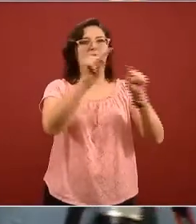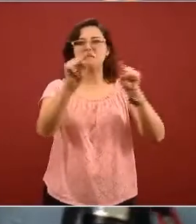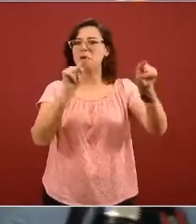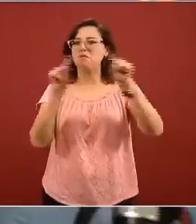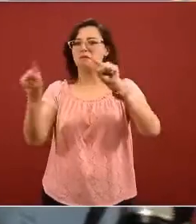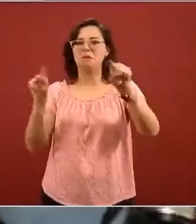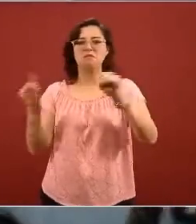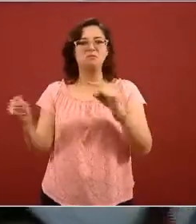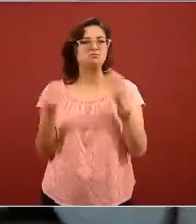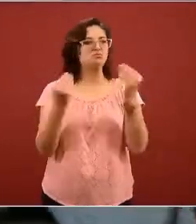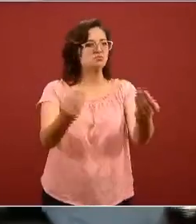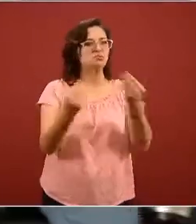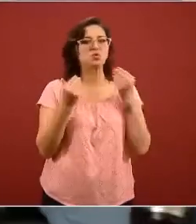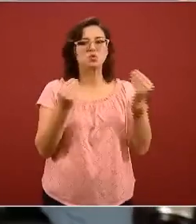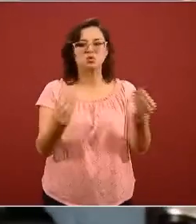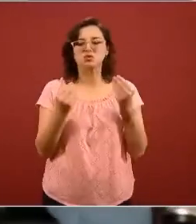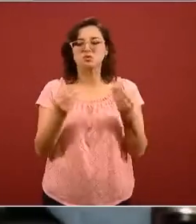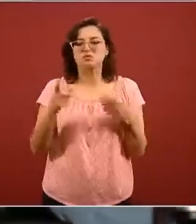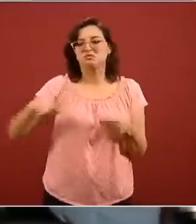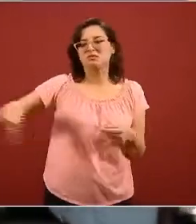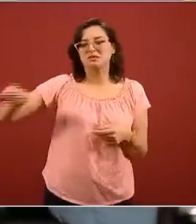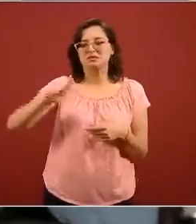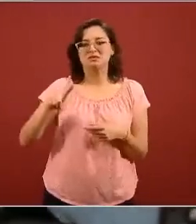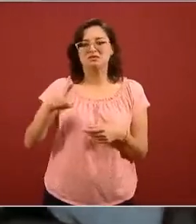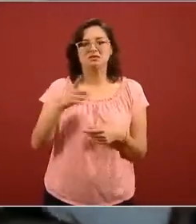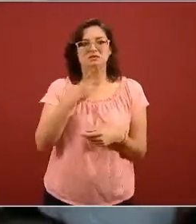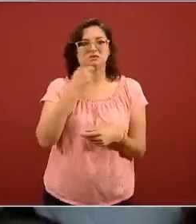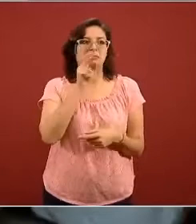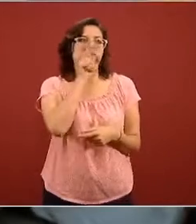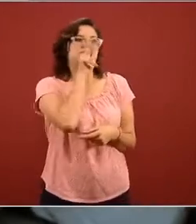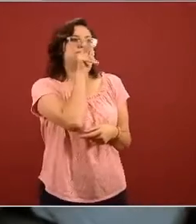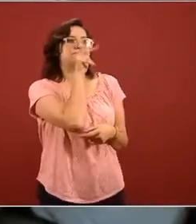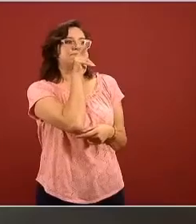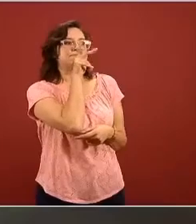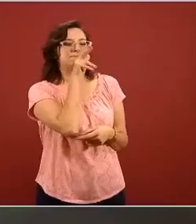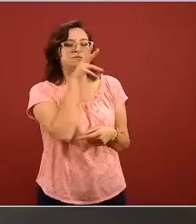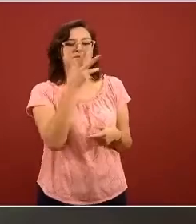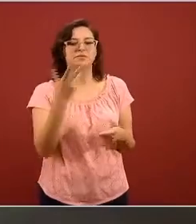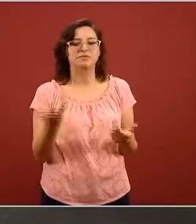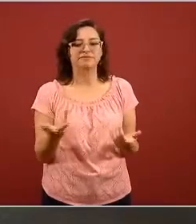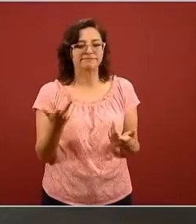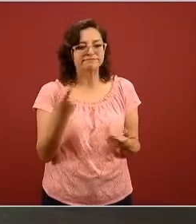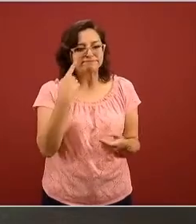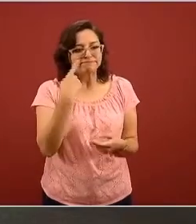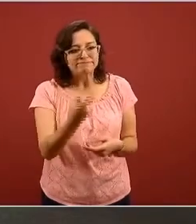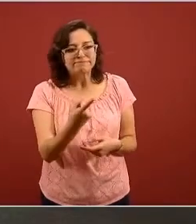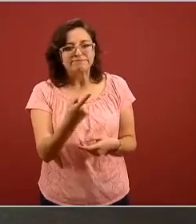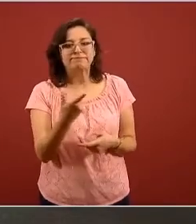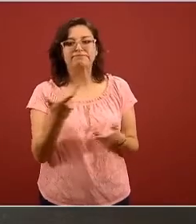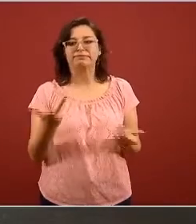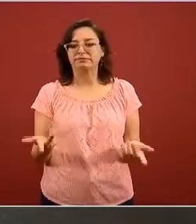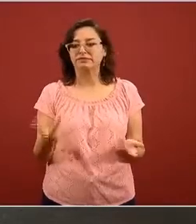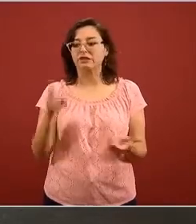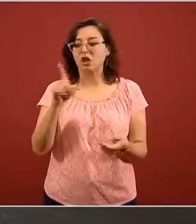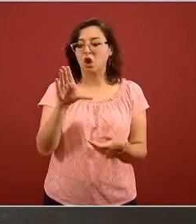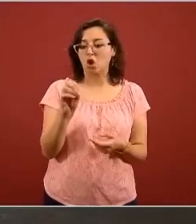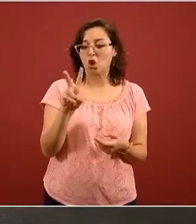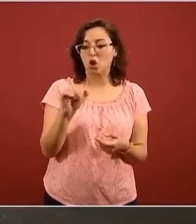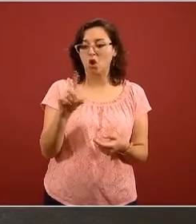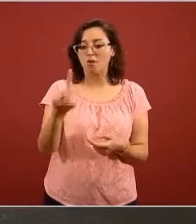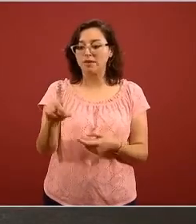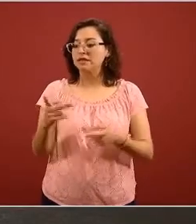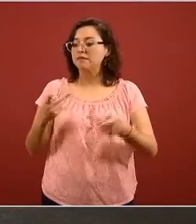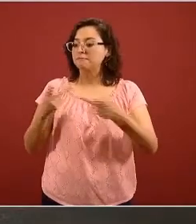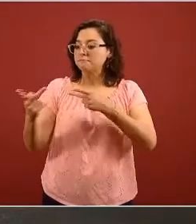hospitales es una realidad y ellos dicen pues un poco con angustia que lo que están viendo es que se saturan las áreas COVID que se tenían